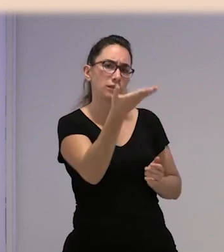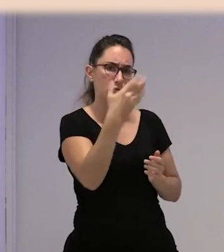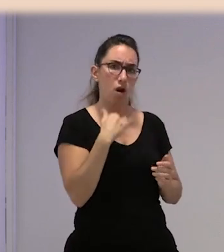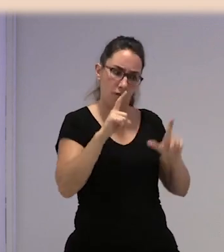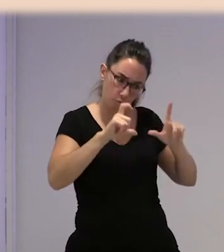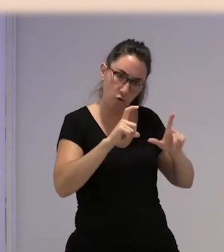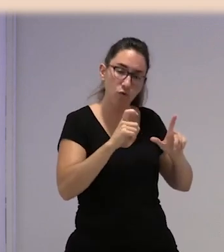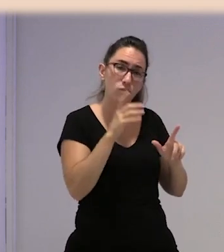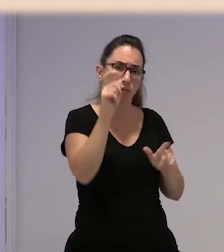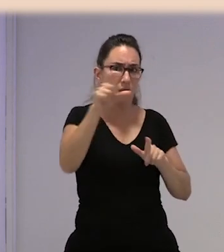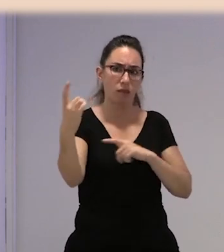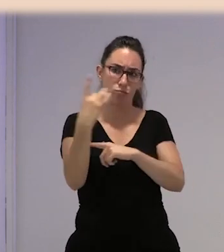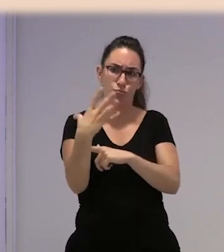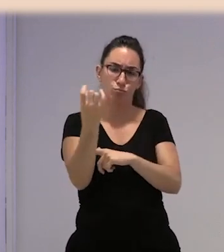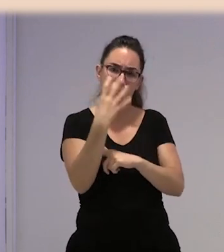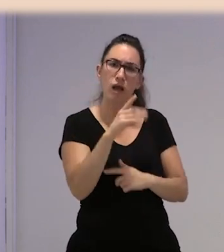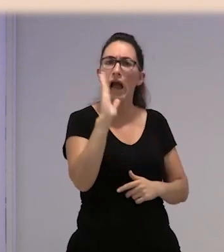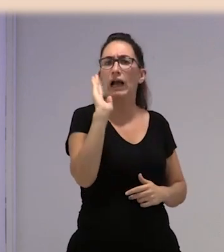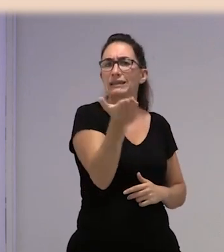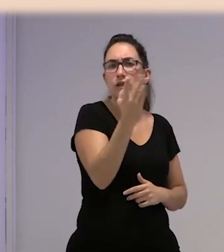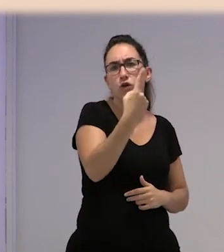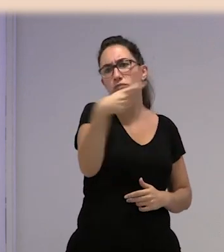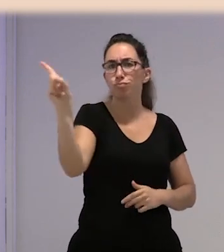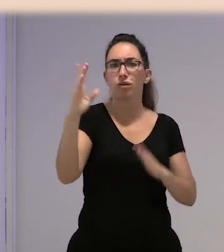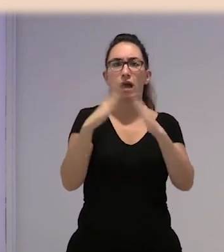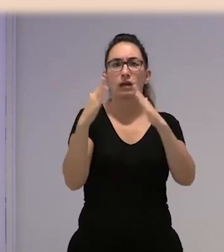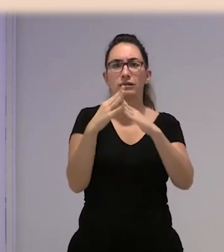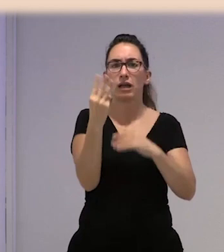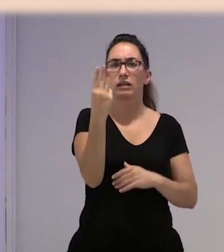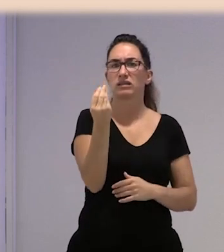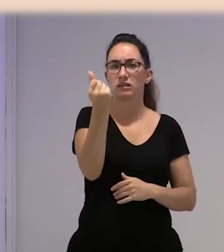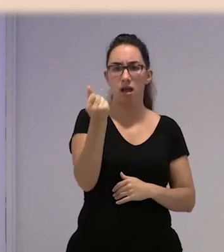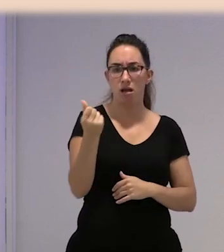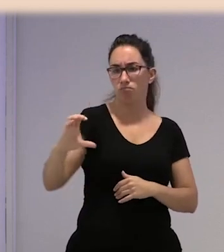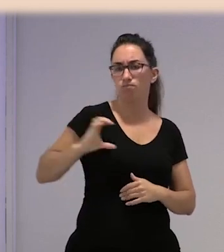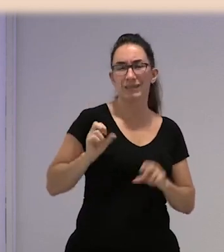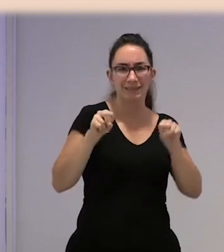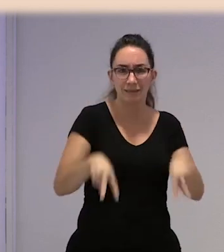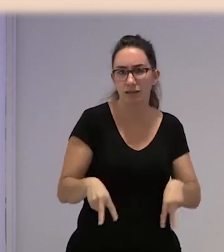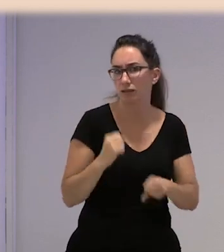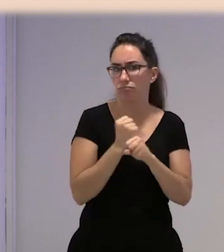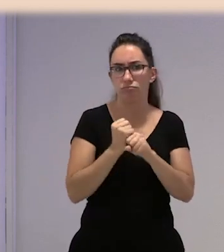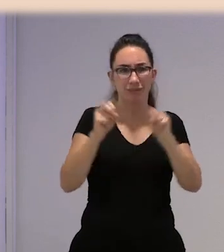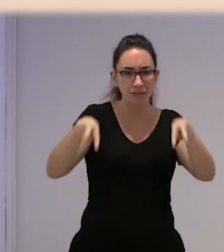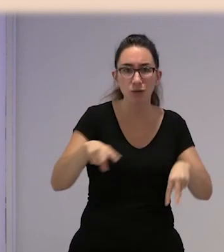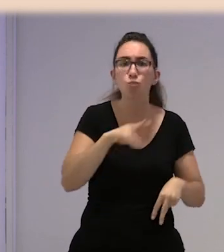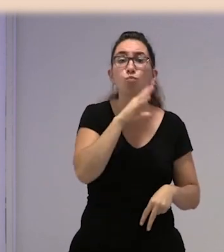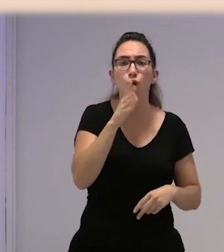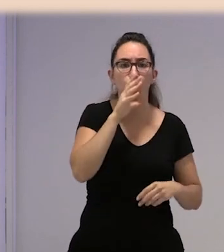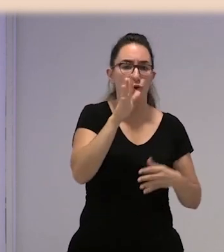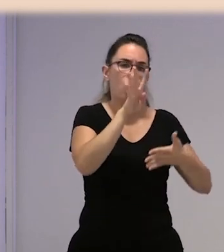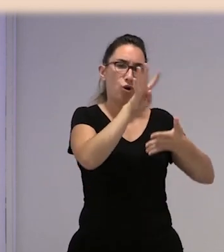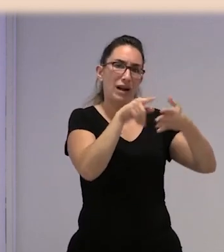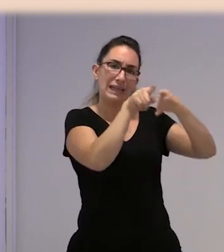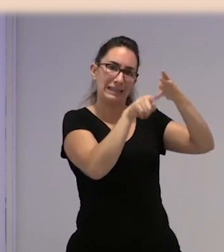que nos manda la gente de castigos de tres días por empleo y sueldo por las listas de productividad. Y inspección de